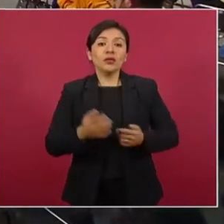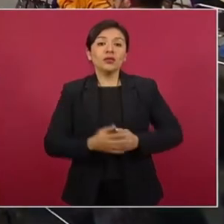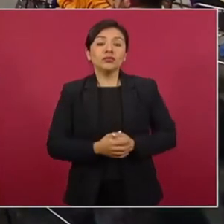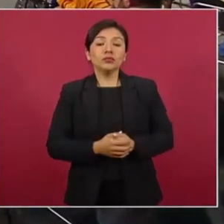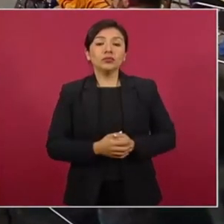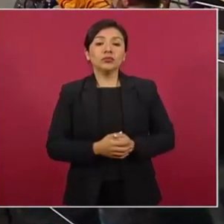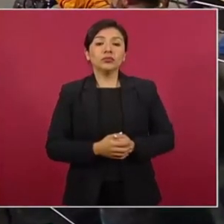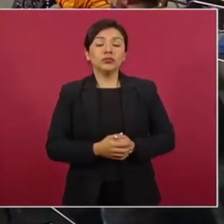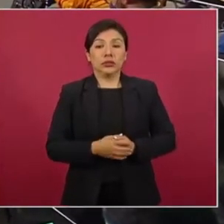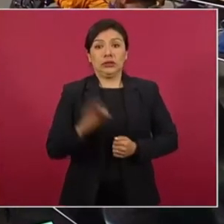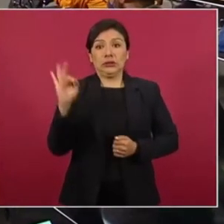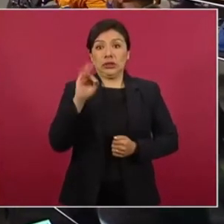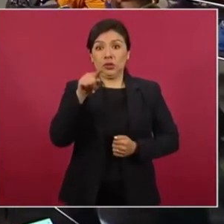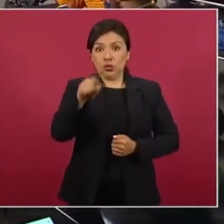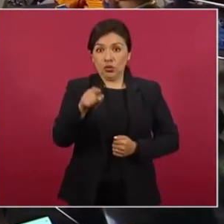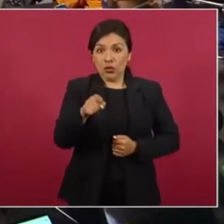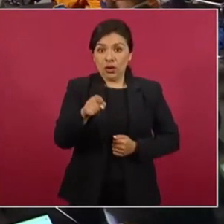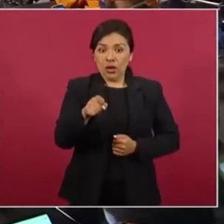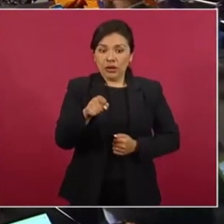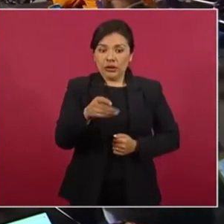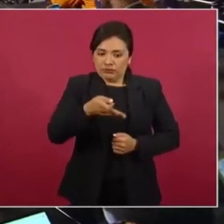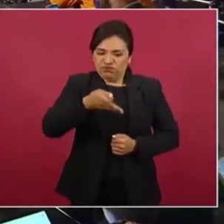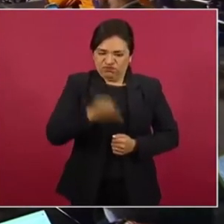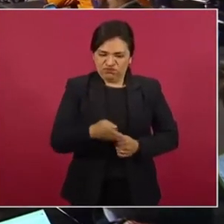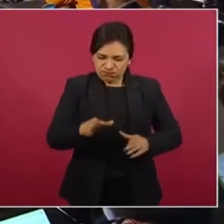asumen como representantes del pueblo.